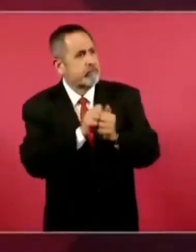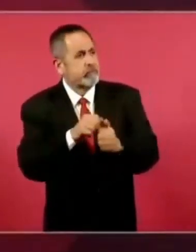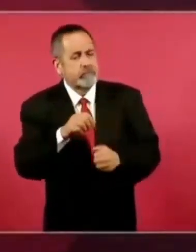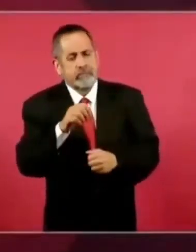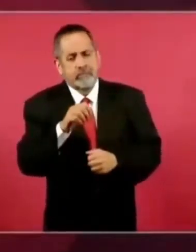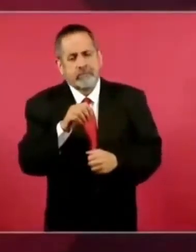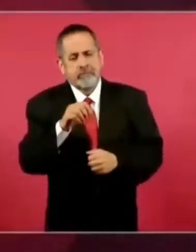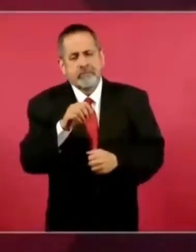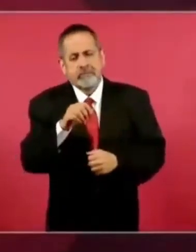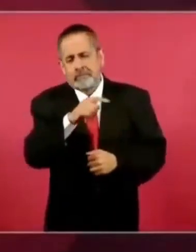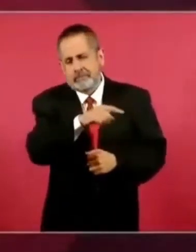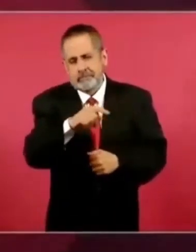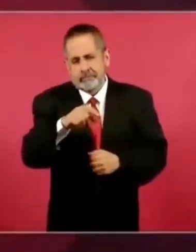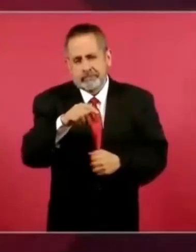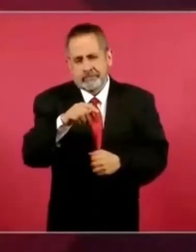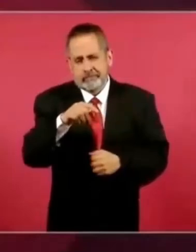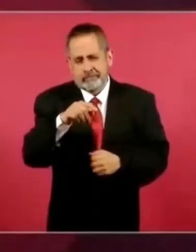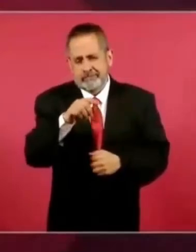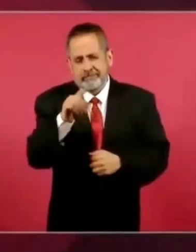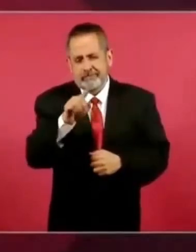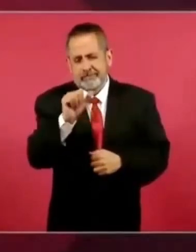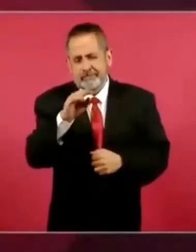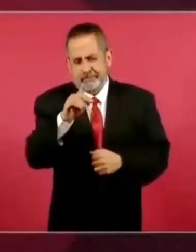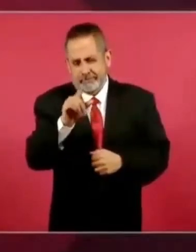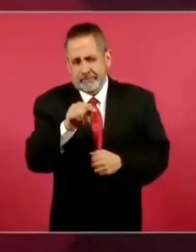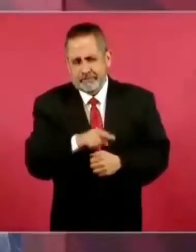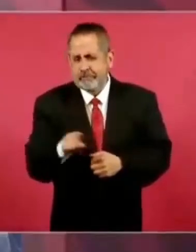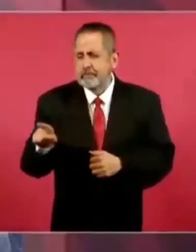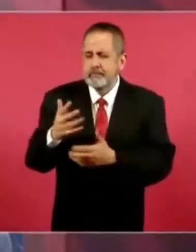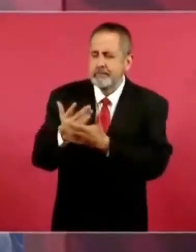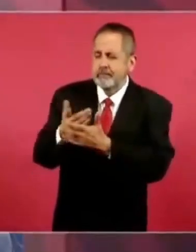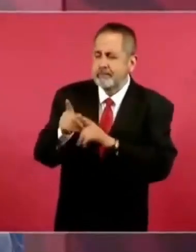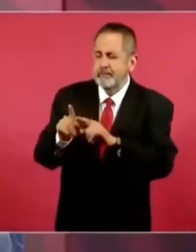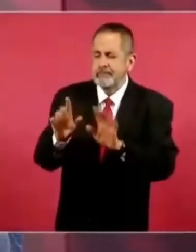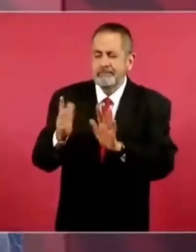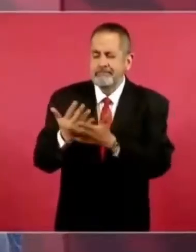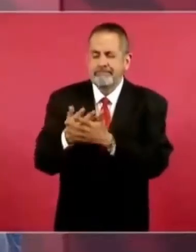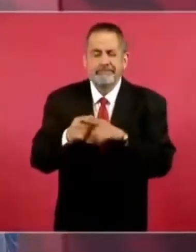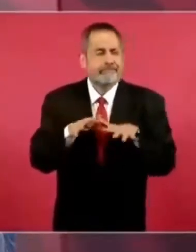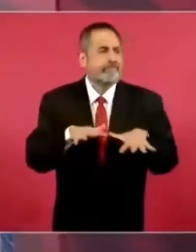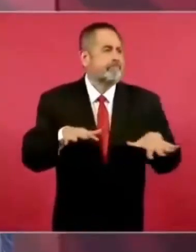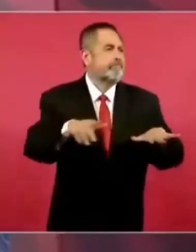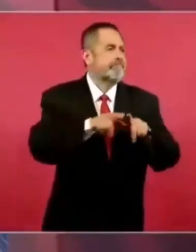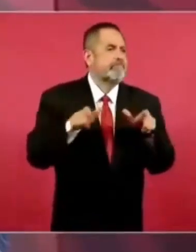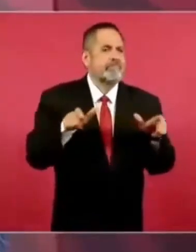Espérese, espérese. Es que hay mucho gobierno en la zona.